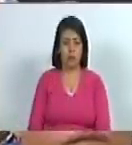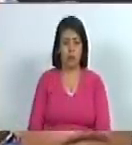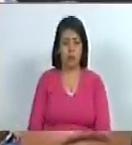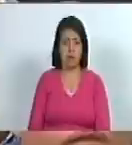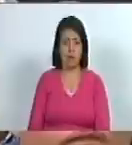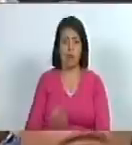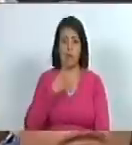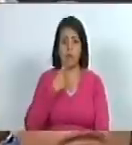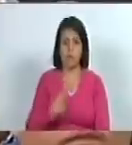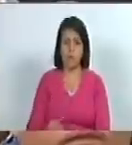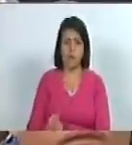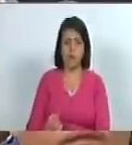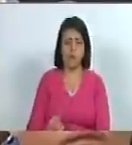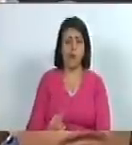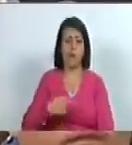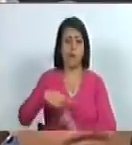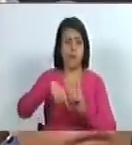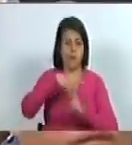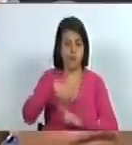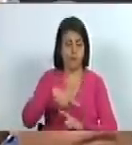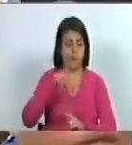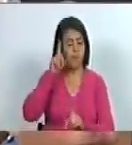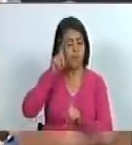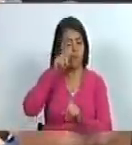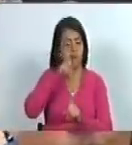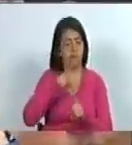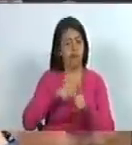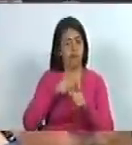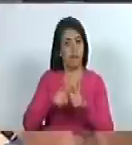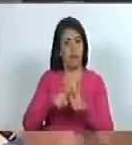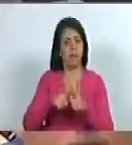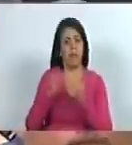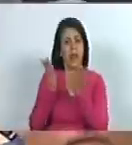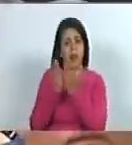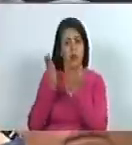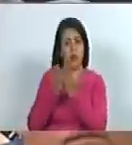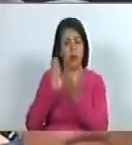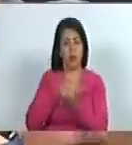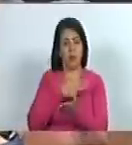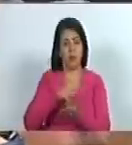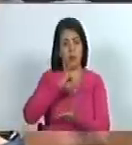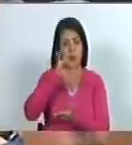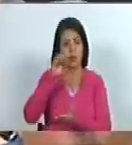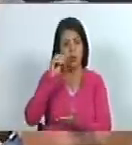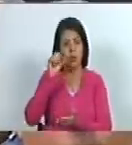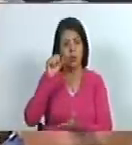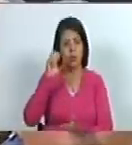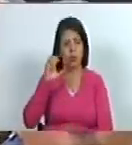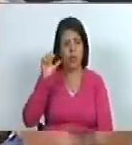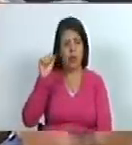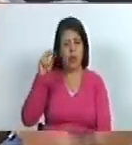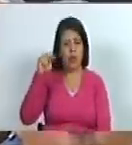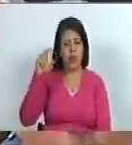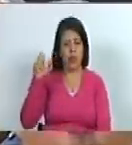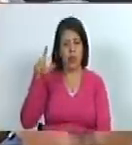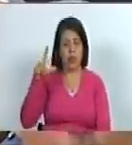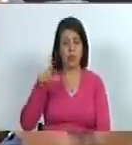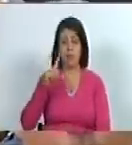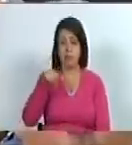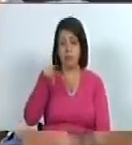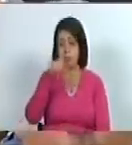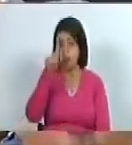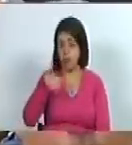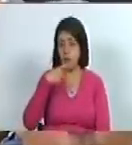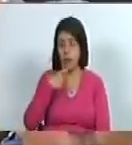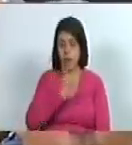y decimos que fue un revolucionario porque no solamente se formó en la José Ángel Lama como lo decía el diputado que nos antecedió sino que